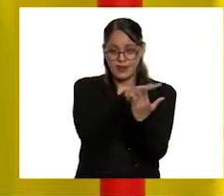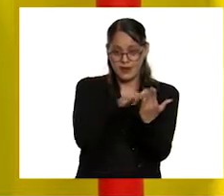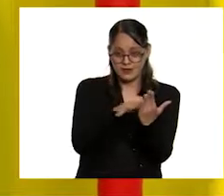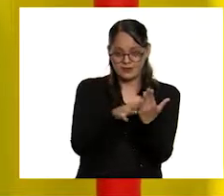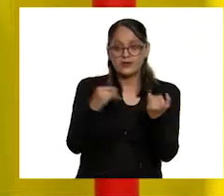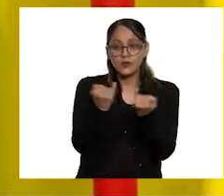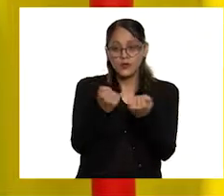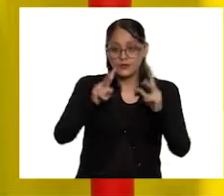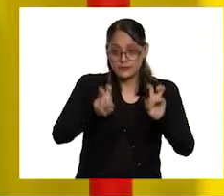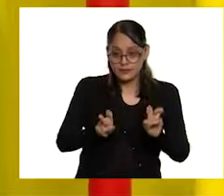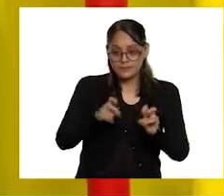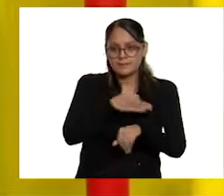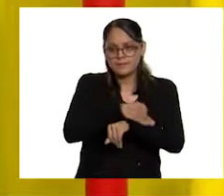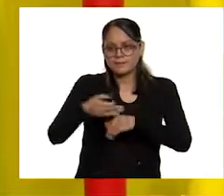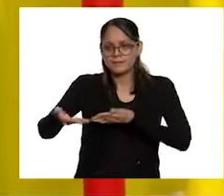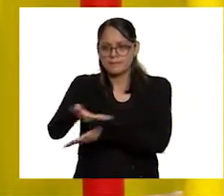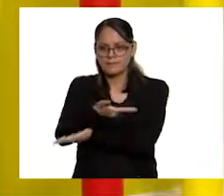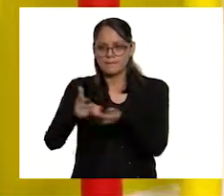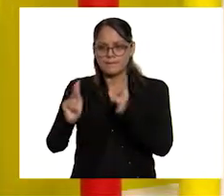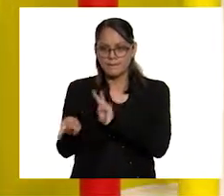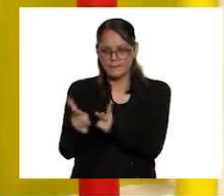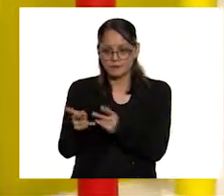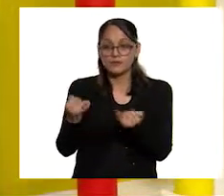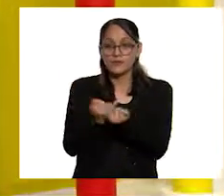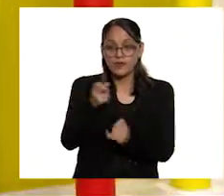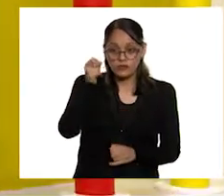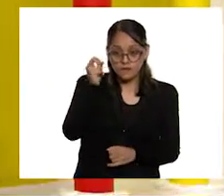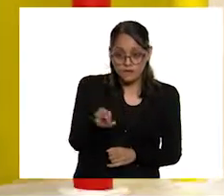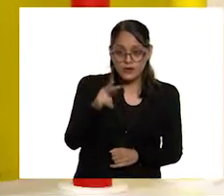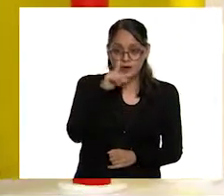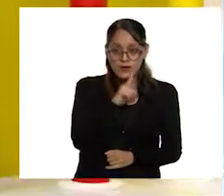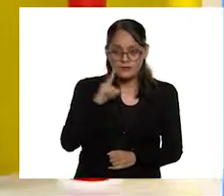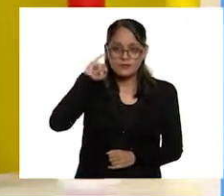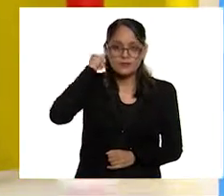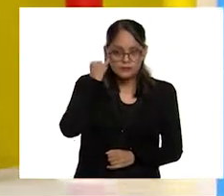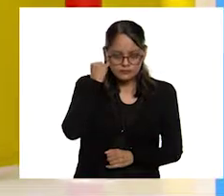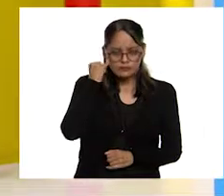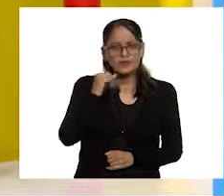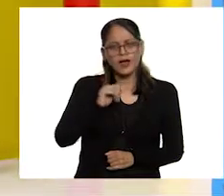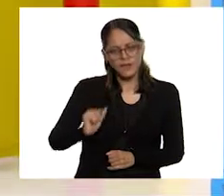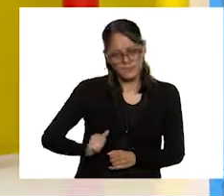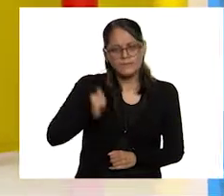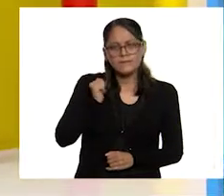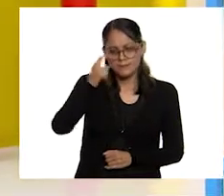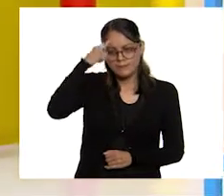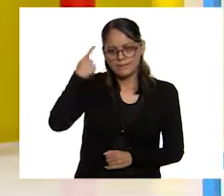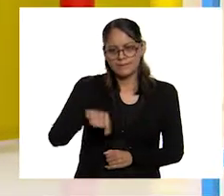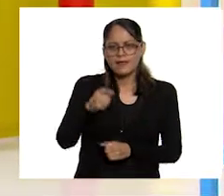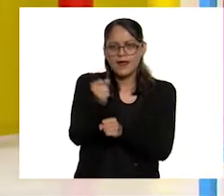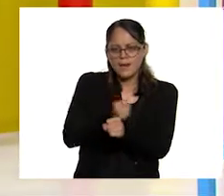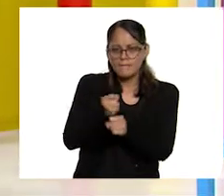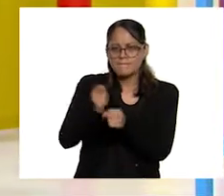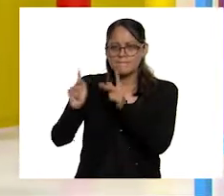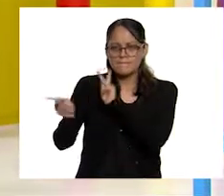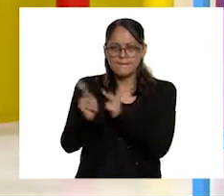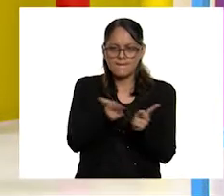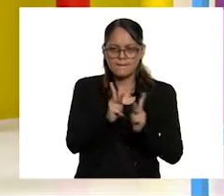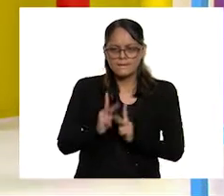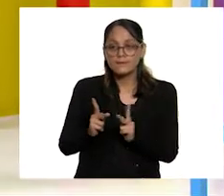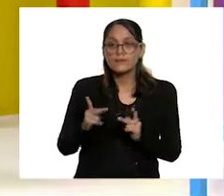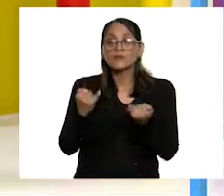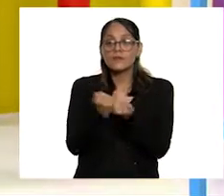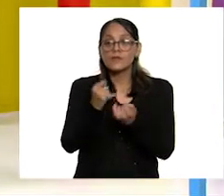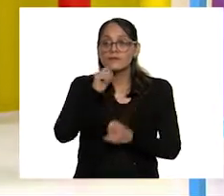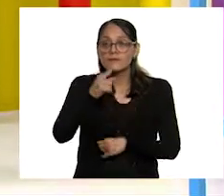comenta el tema de hoy con tu familia. Si tienes la fortuna de hablar una lengua indígena, aprovecha también este momento para practicarla